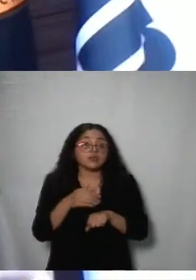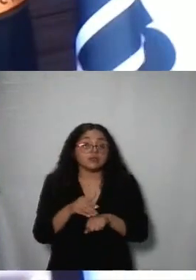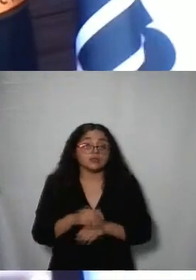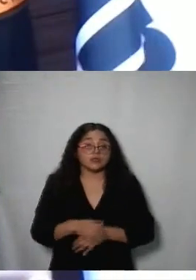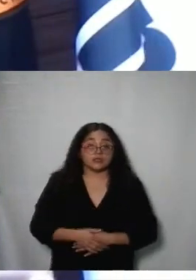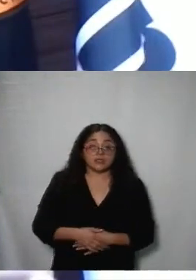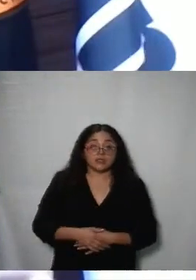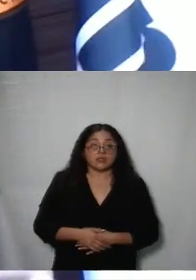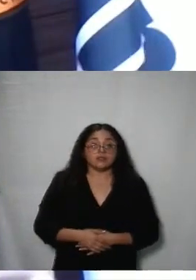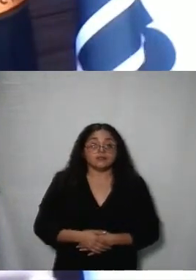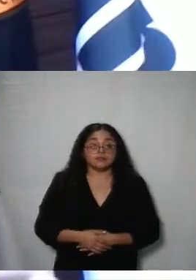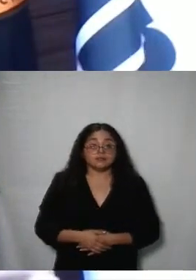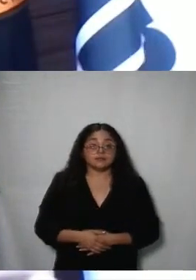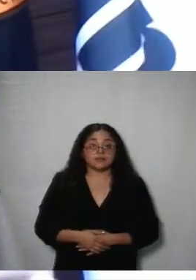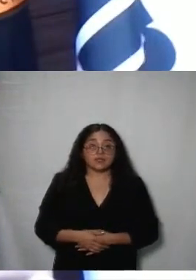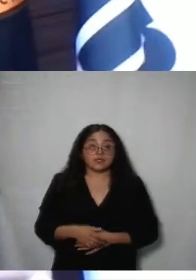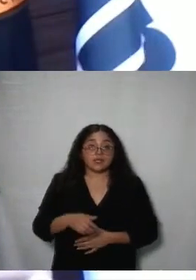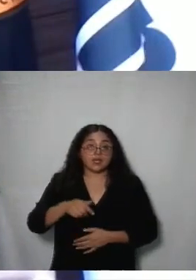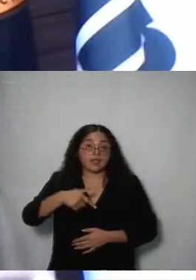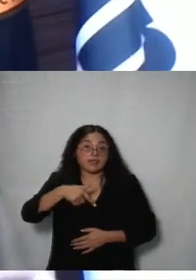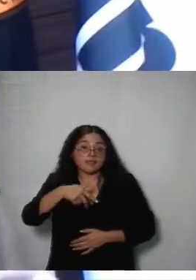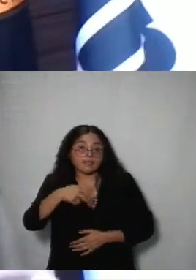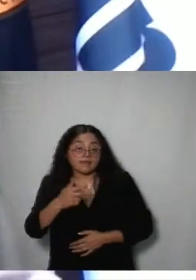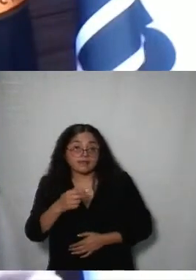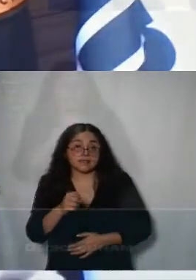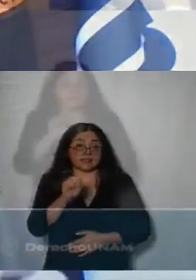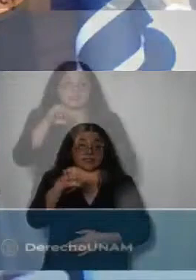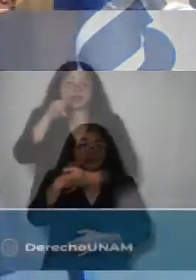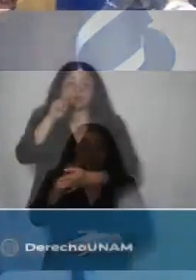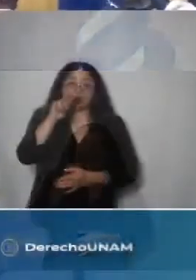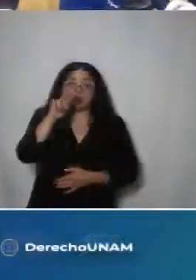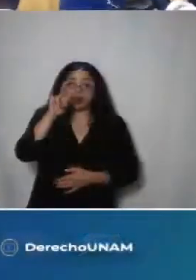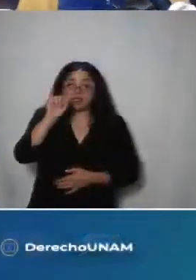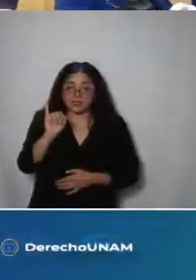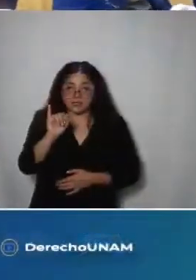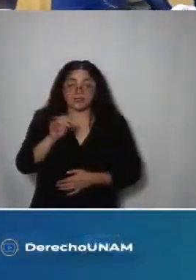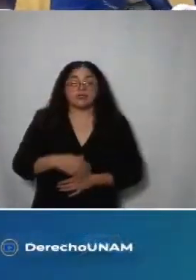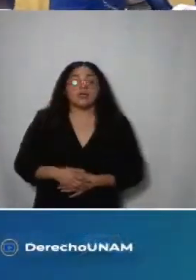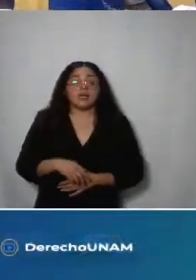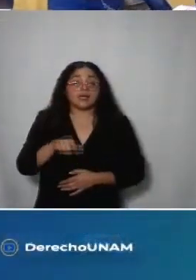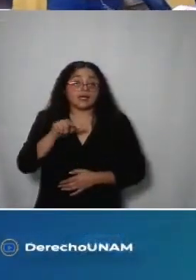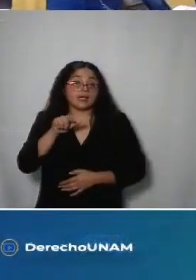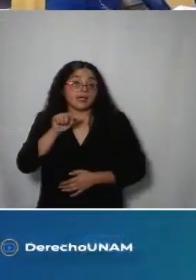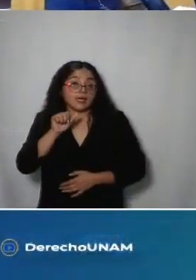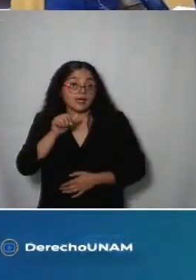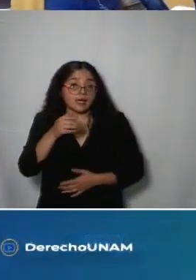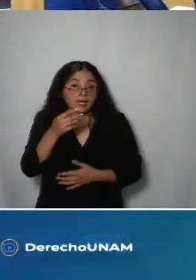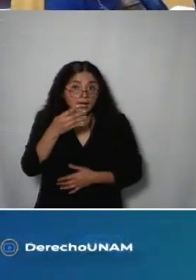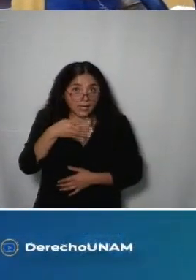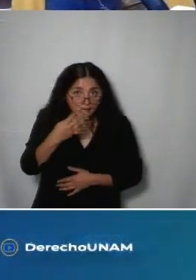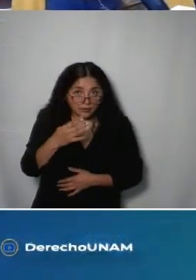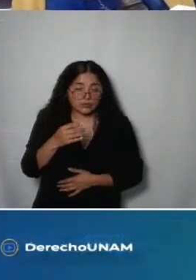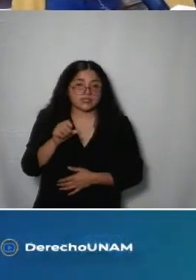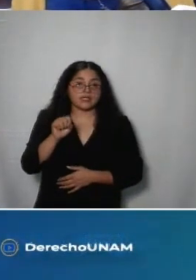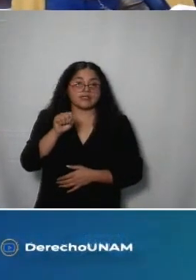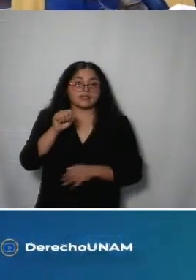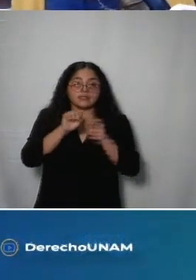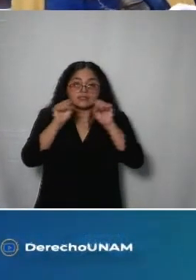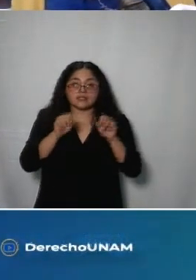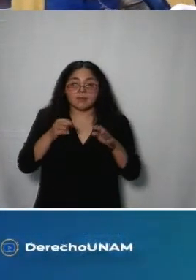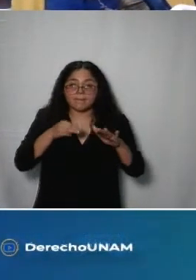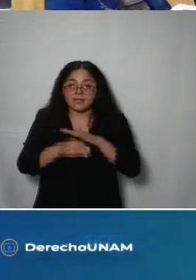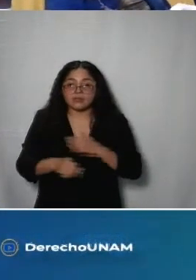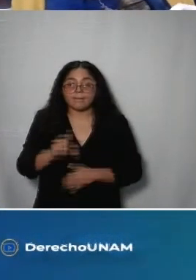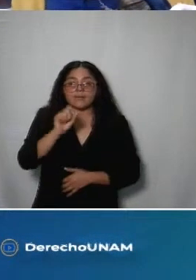expedientes de datos personales trece de la secretaria de desarrollo urbano y vivienda catorce del sistema de transporte colectivo